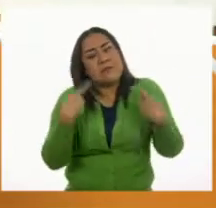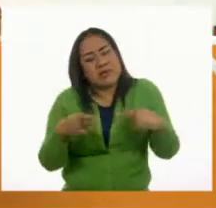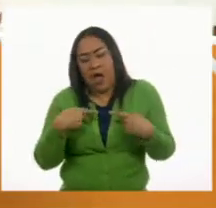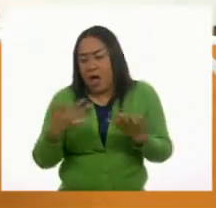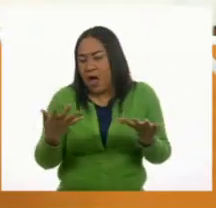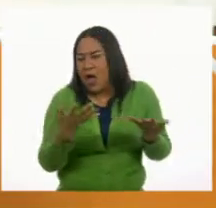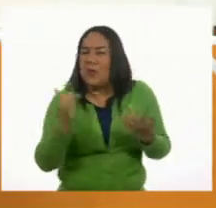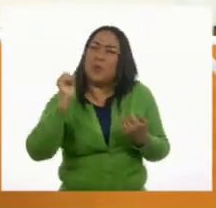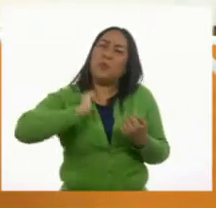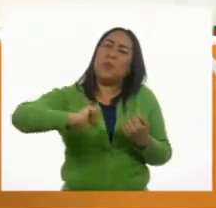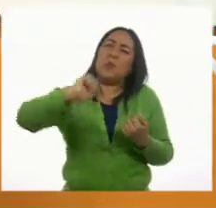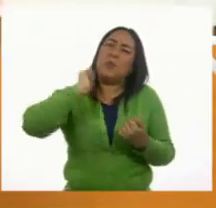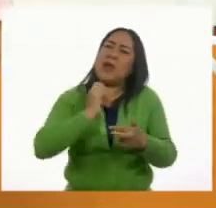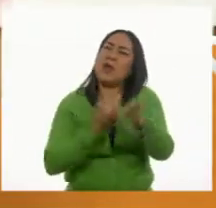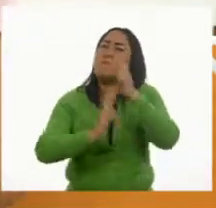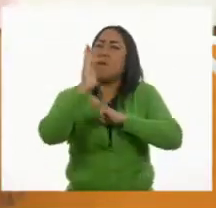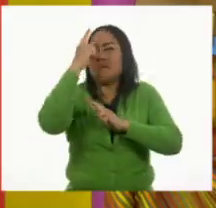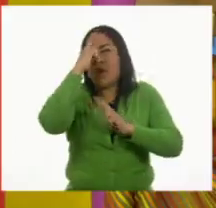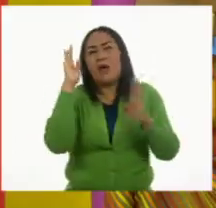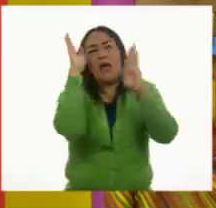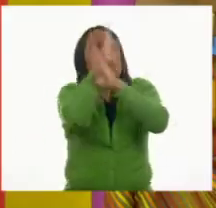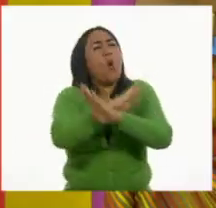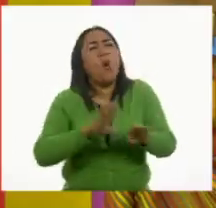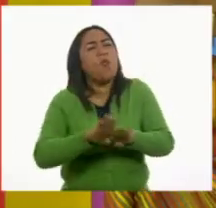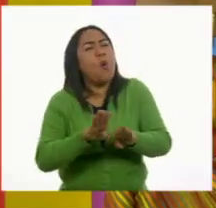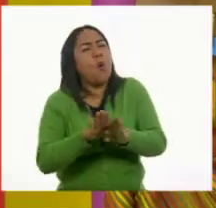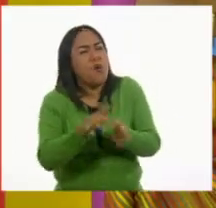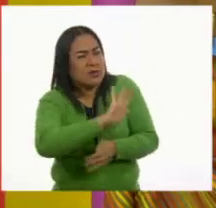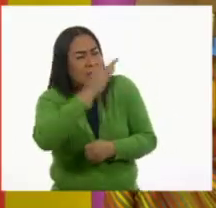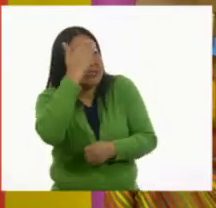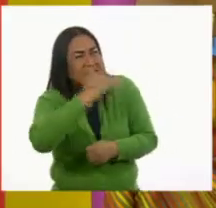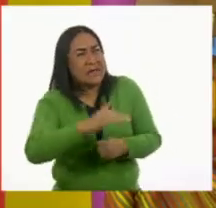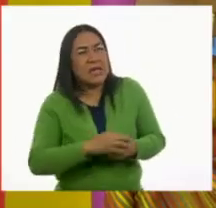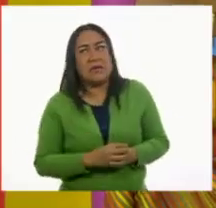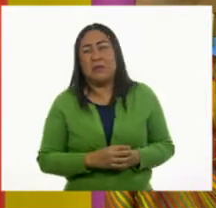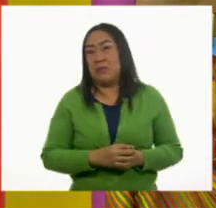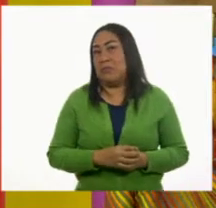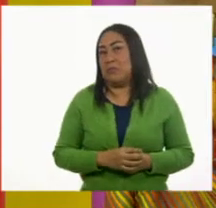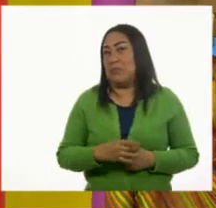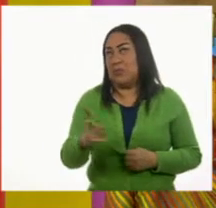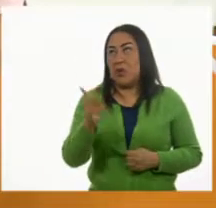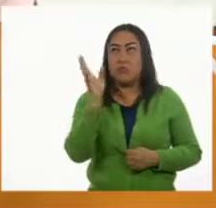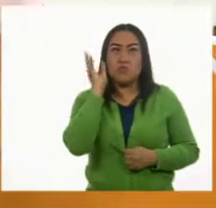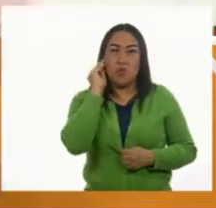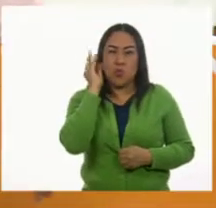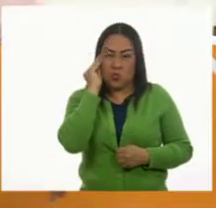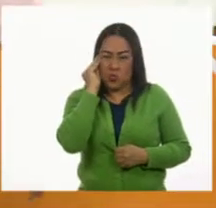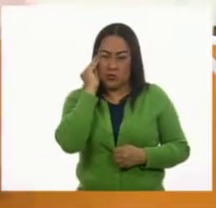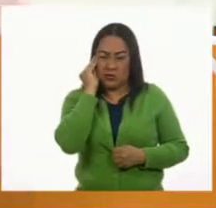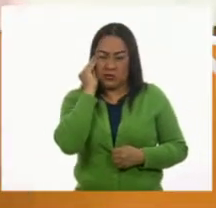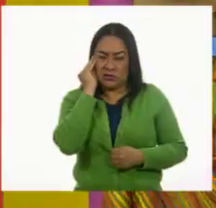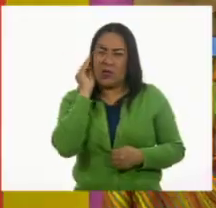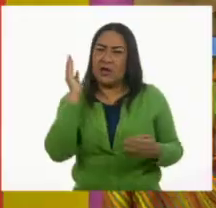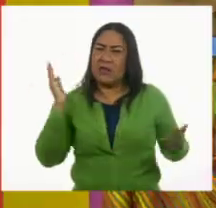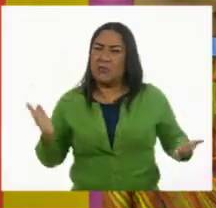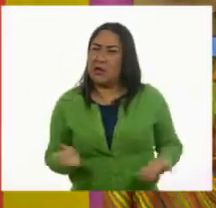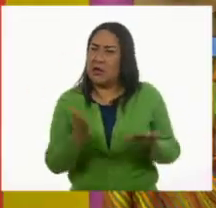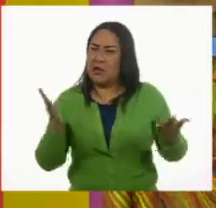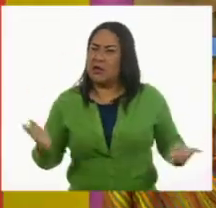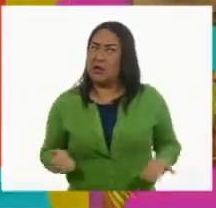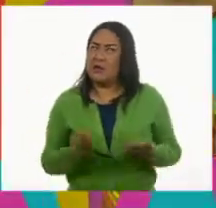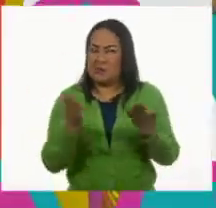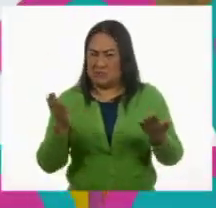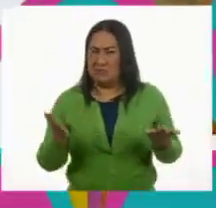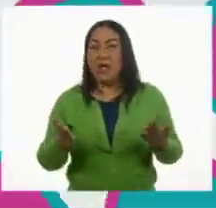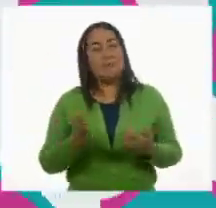en la época de la Revolución? Escuchaba música. Más o menos. Bailaba. Así es.